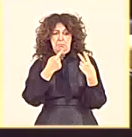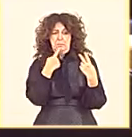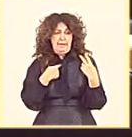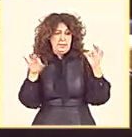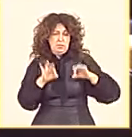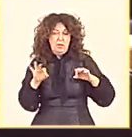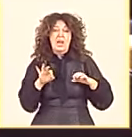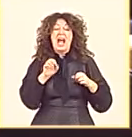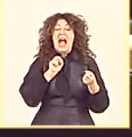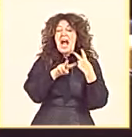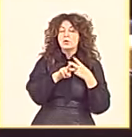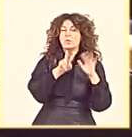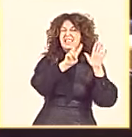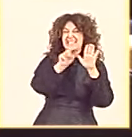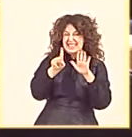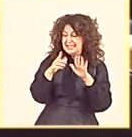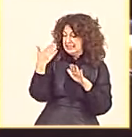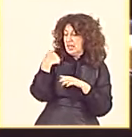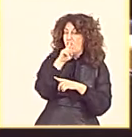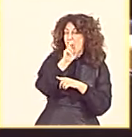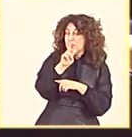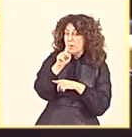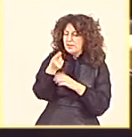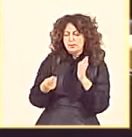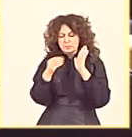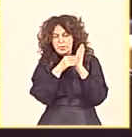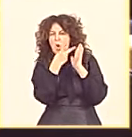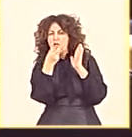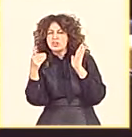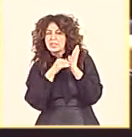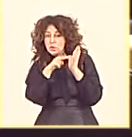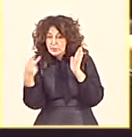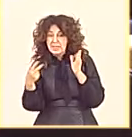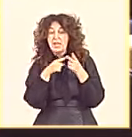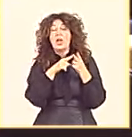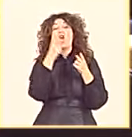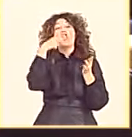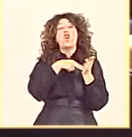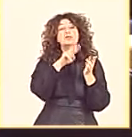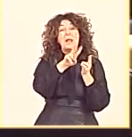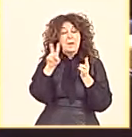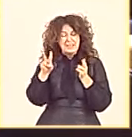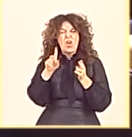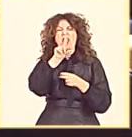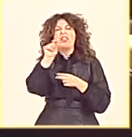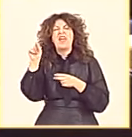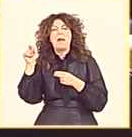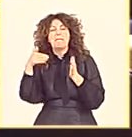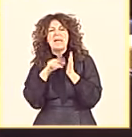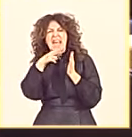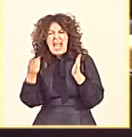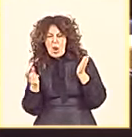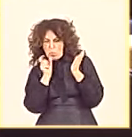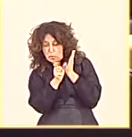Autovía 76, presupuesto general del Estado del año 2021, 200.000 euros. 2.022, 100.000 euros. Entre las dos, para hacer un